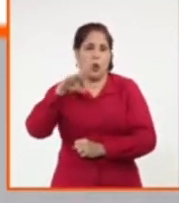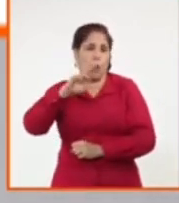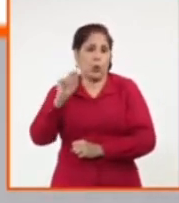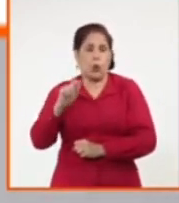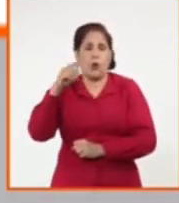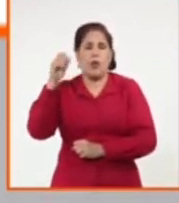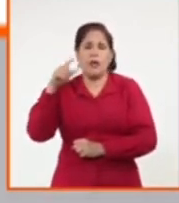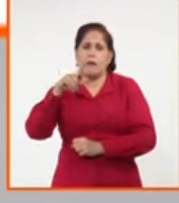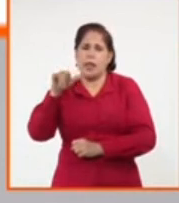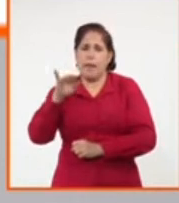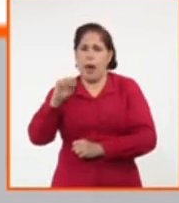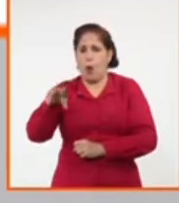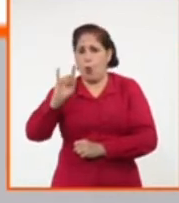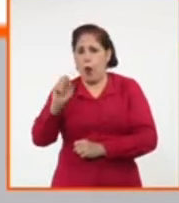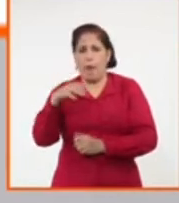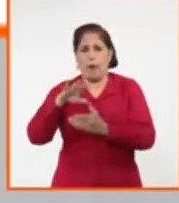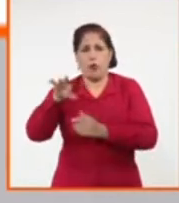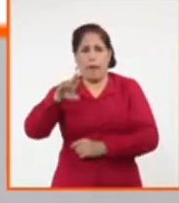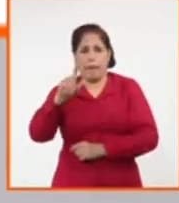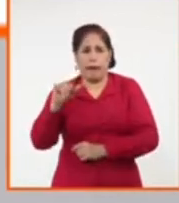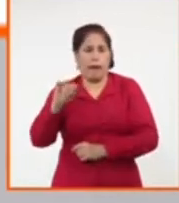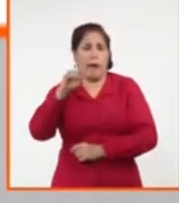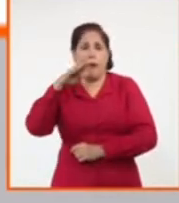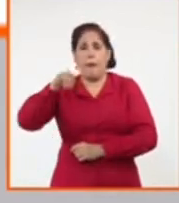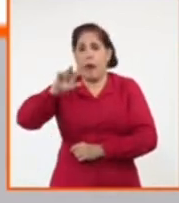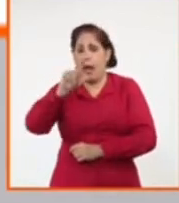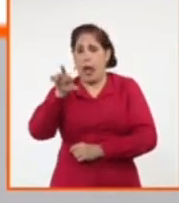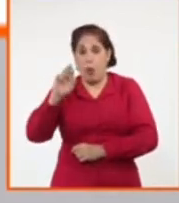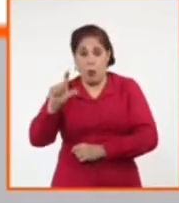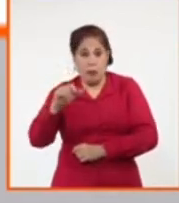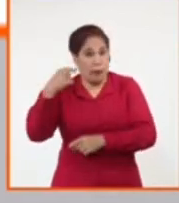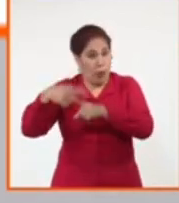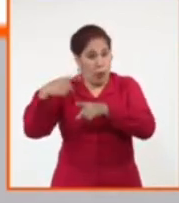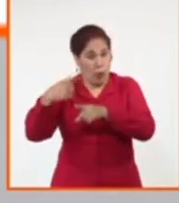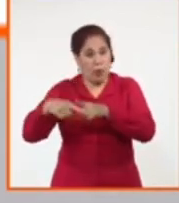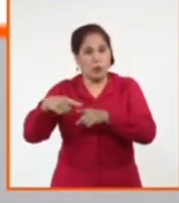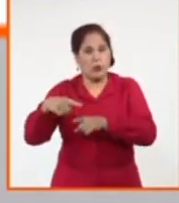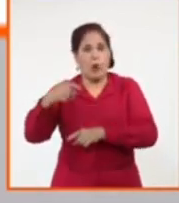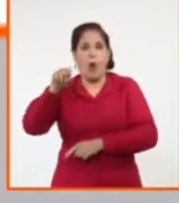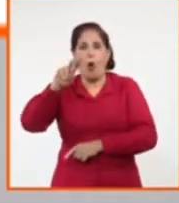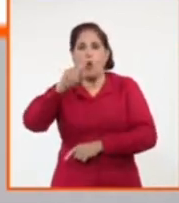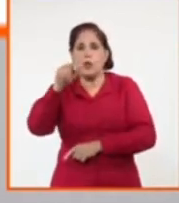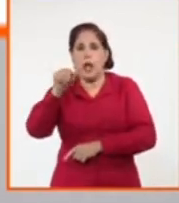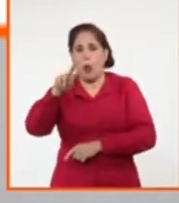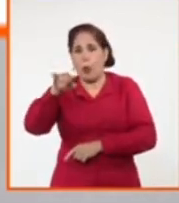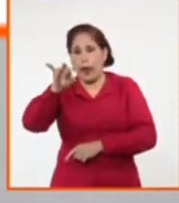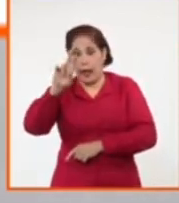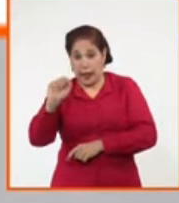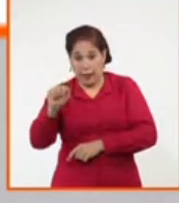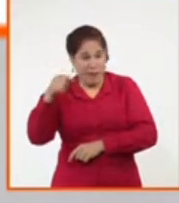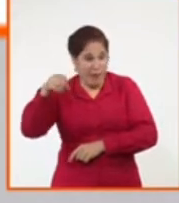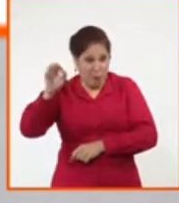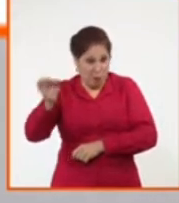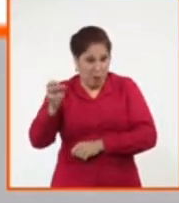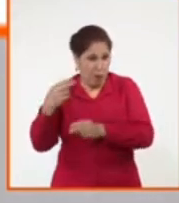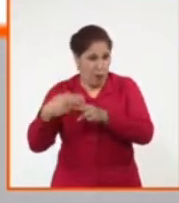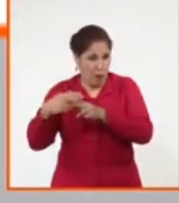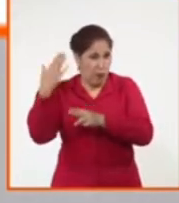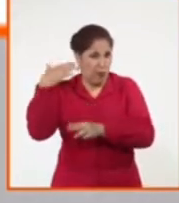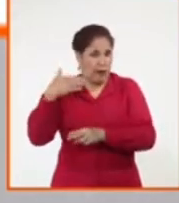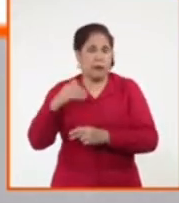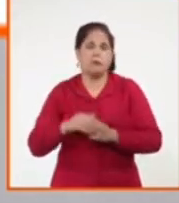Botsuana, Zimbabue, Mozambique, Namibia, Malawi y Esuatini, que es lo que antes se llamaba